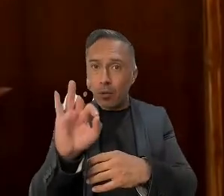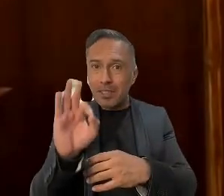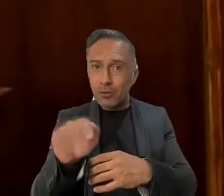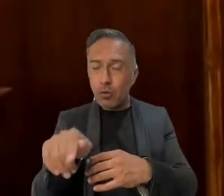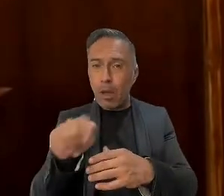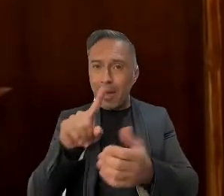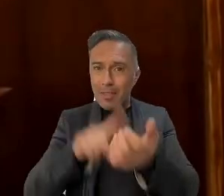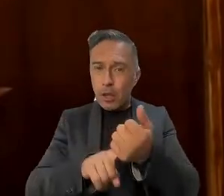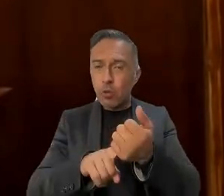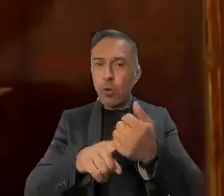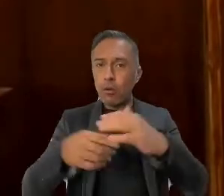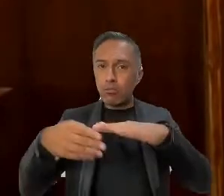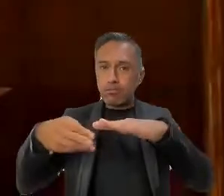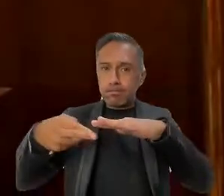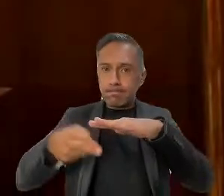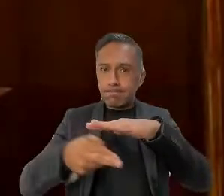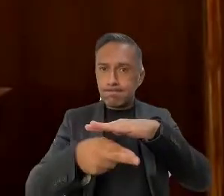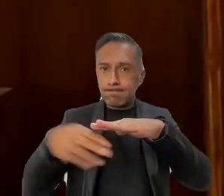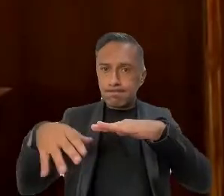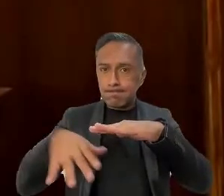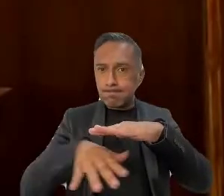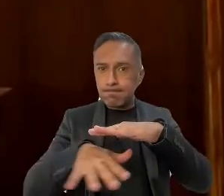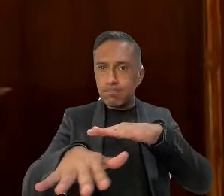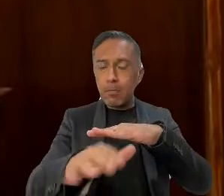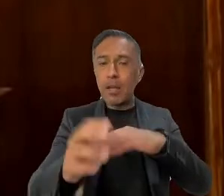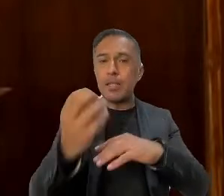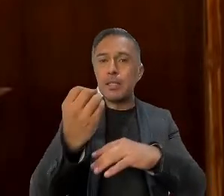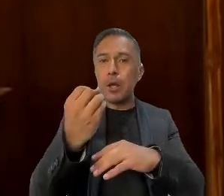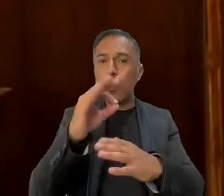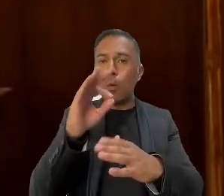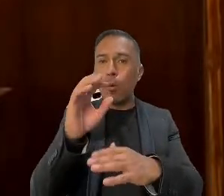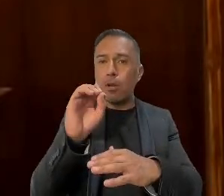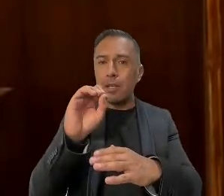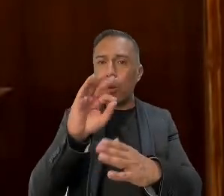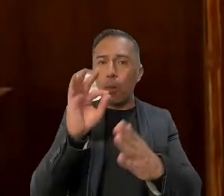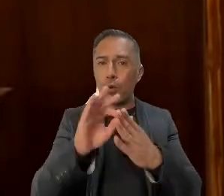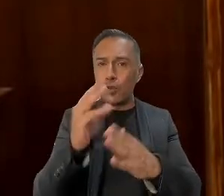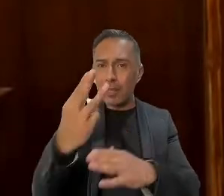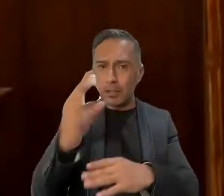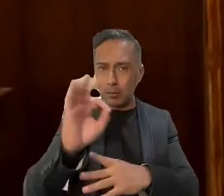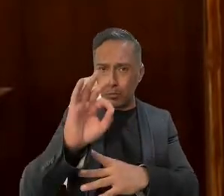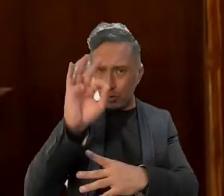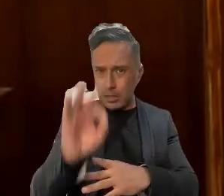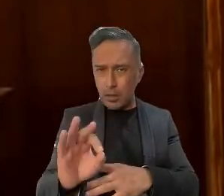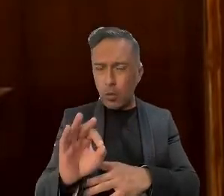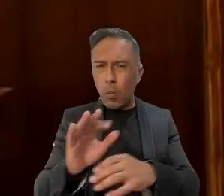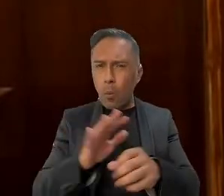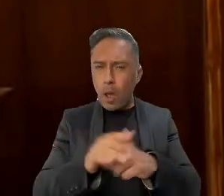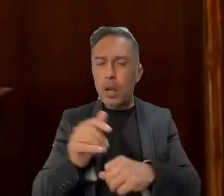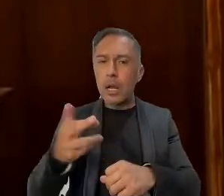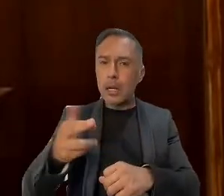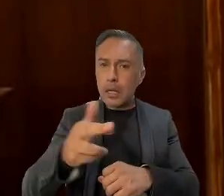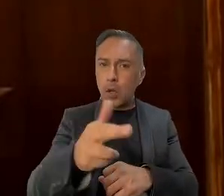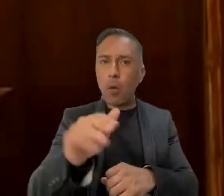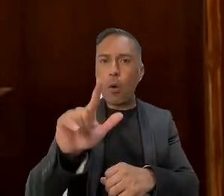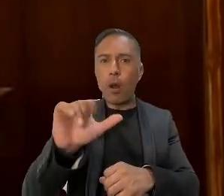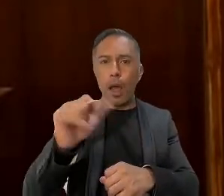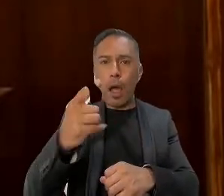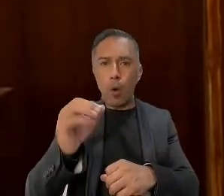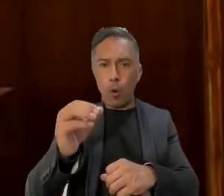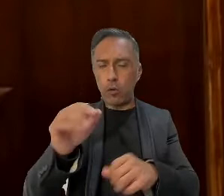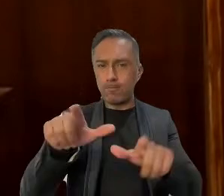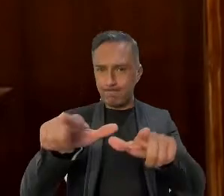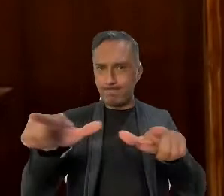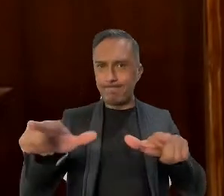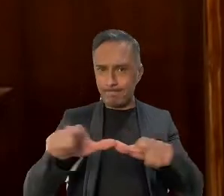acuíferos. Y un 0.3% lo encontramos en los ríos y lagos. Sin